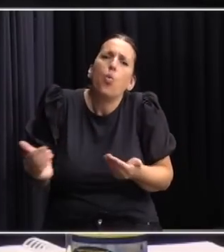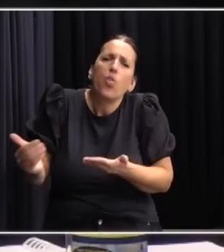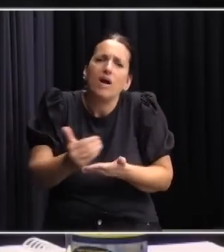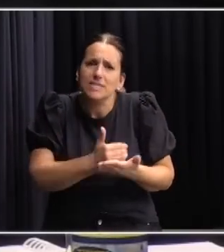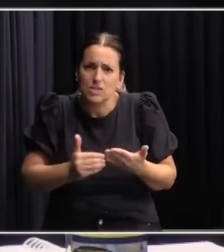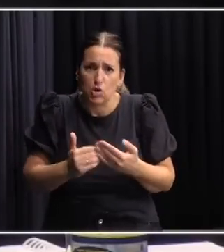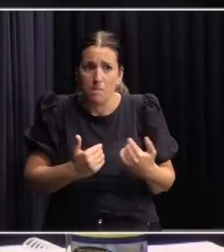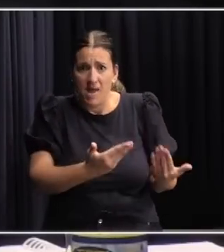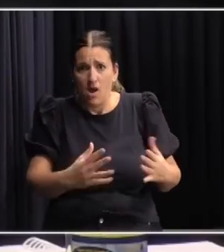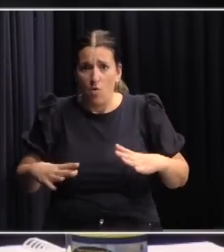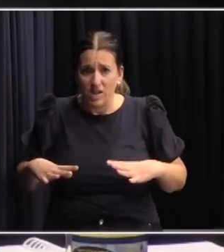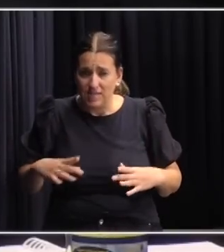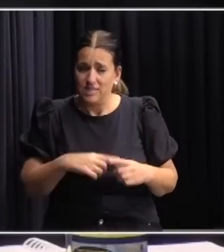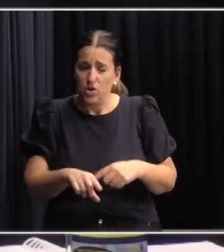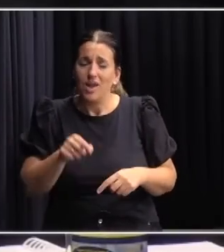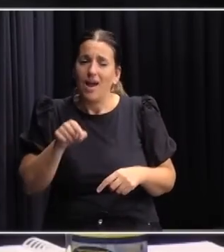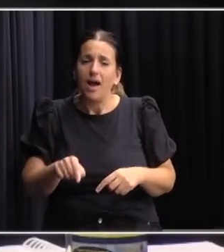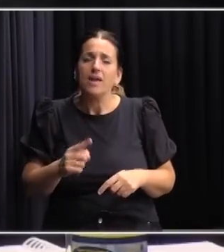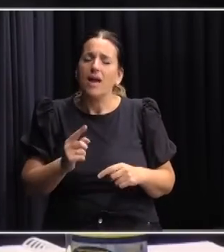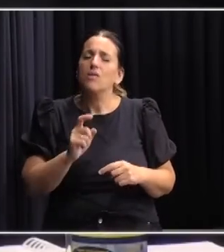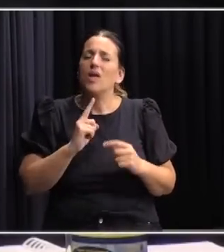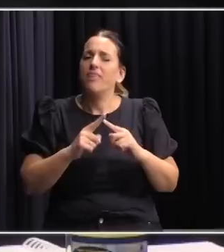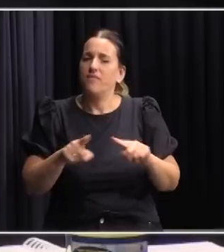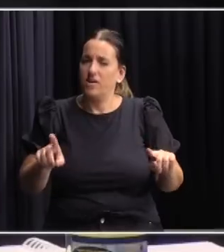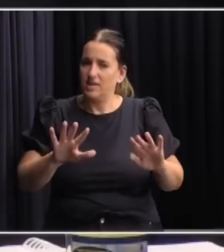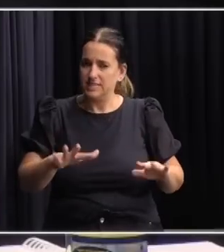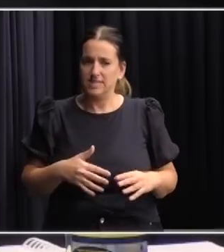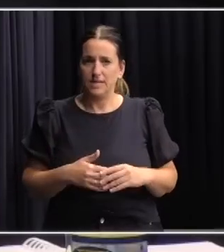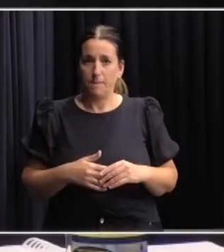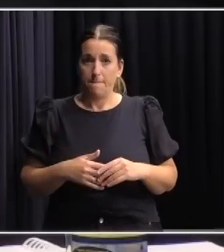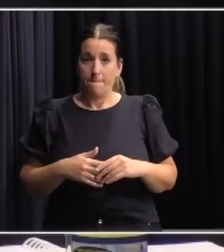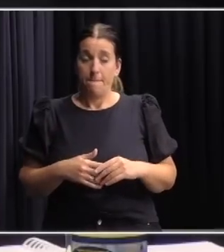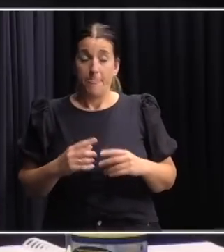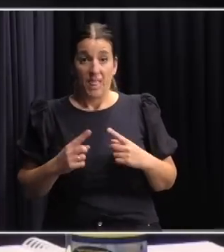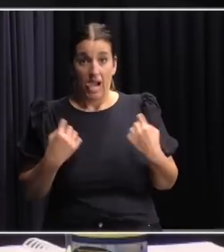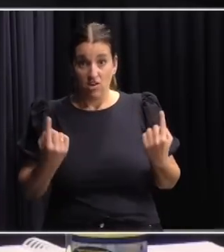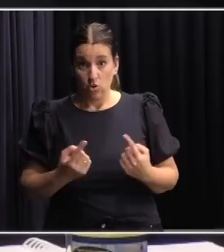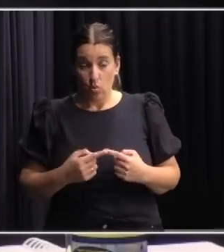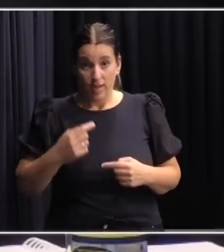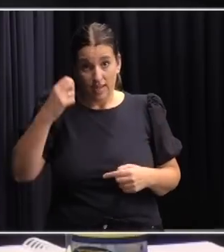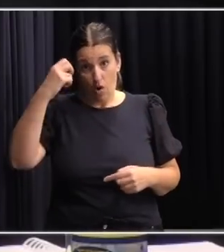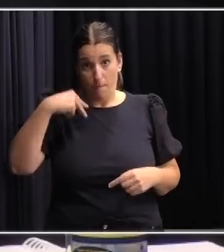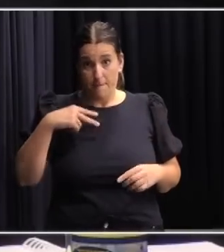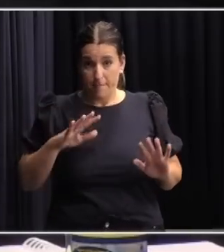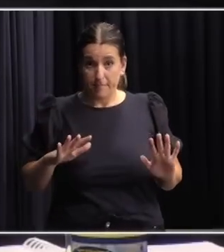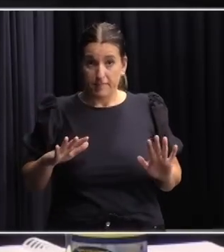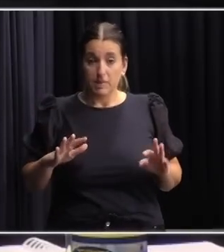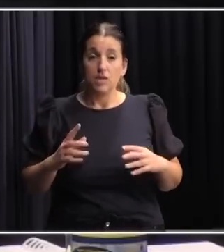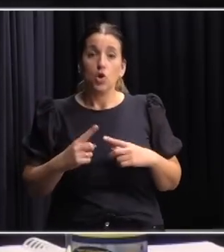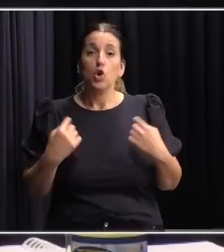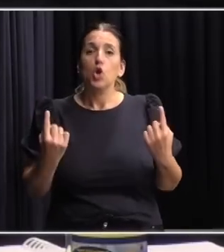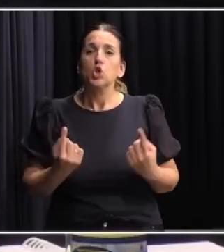sistema previsional ahí tenemos una diferencia nuestra perspectiva es que todo